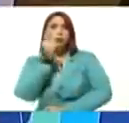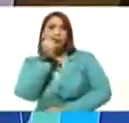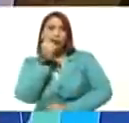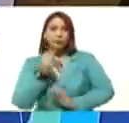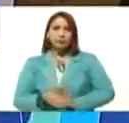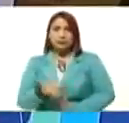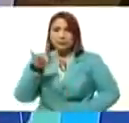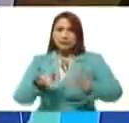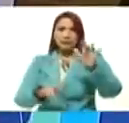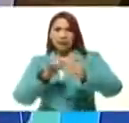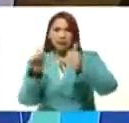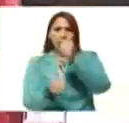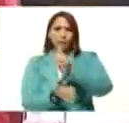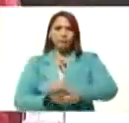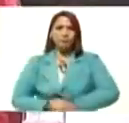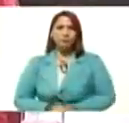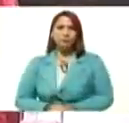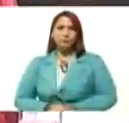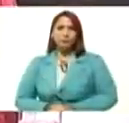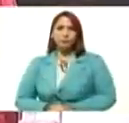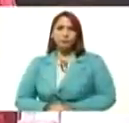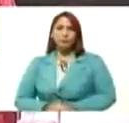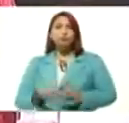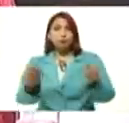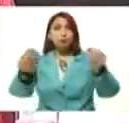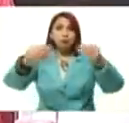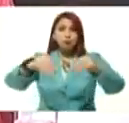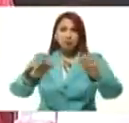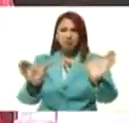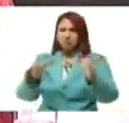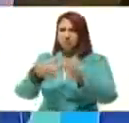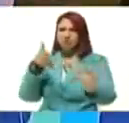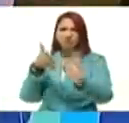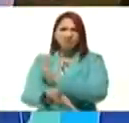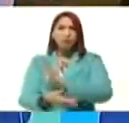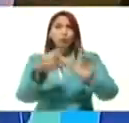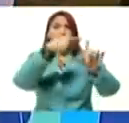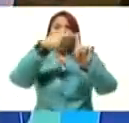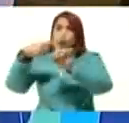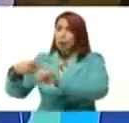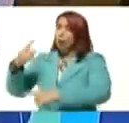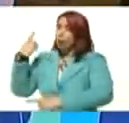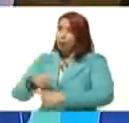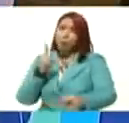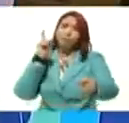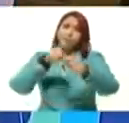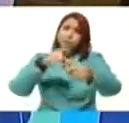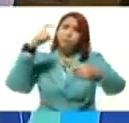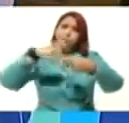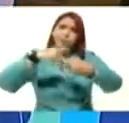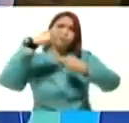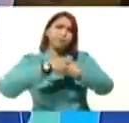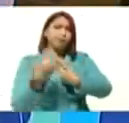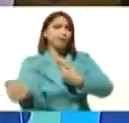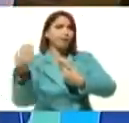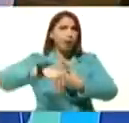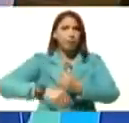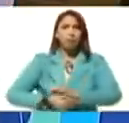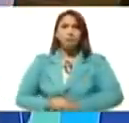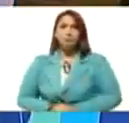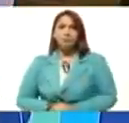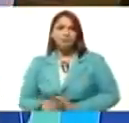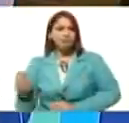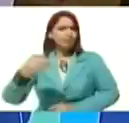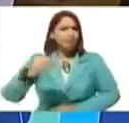secretario. Alianzas, alianzas, sumar, sumar, sumar, sumar, más, más,